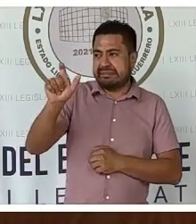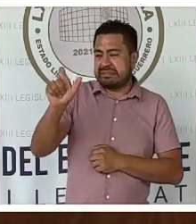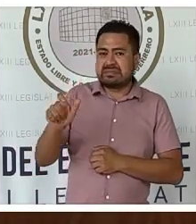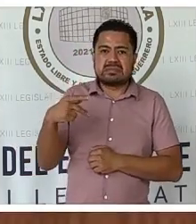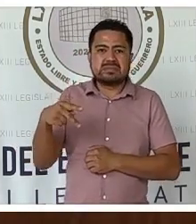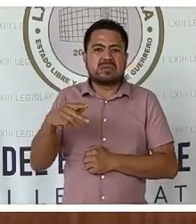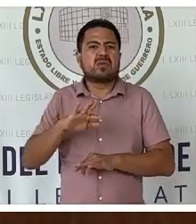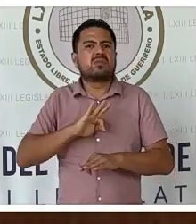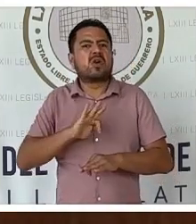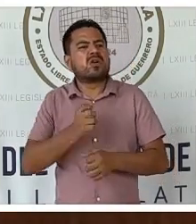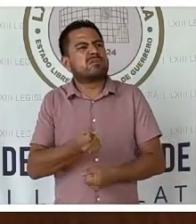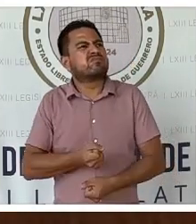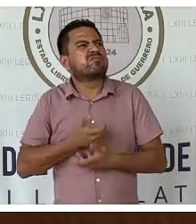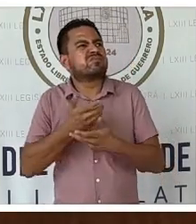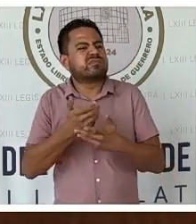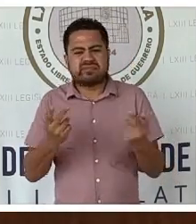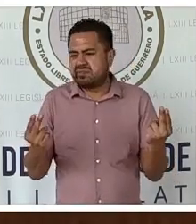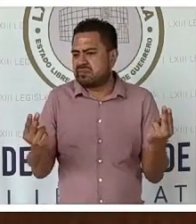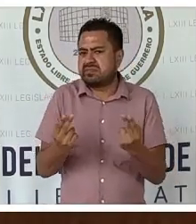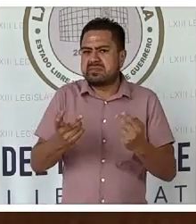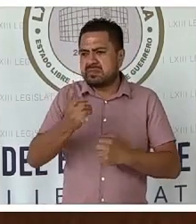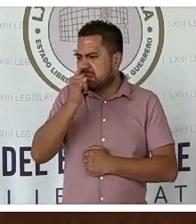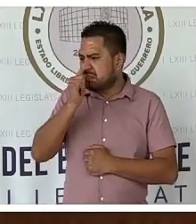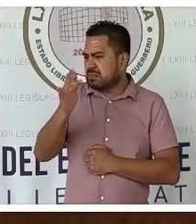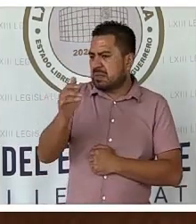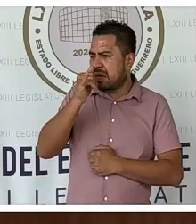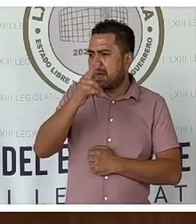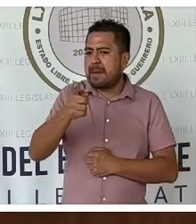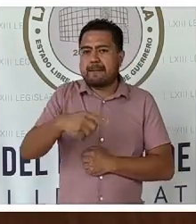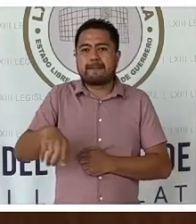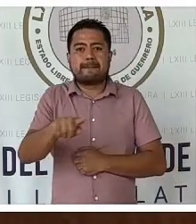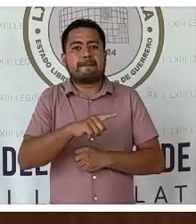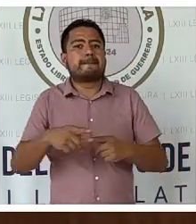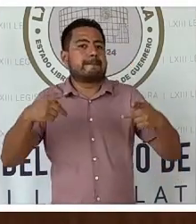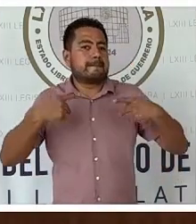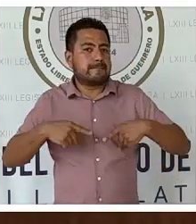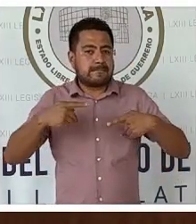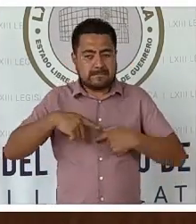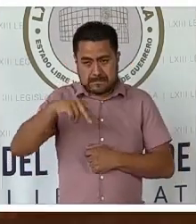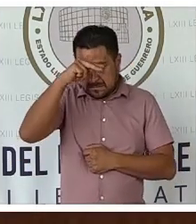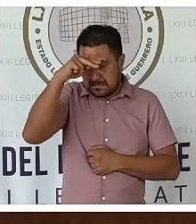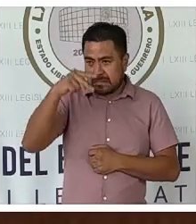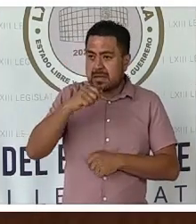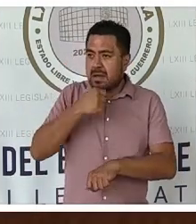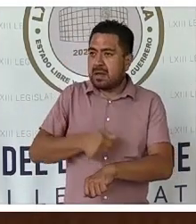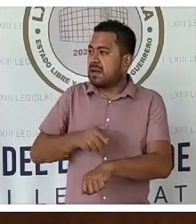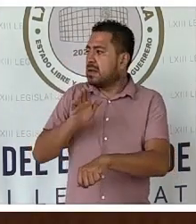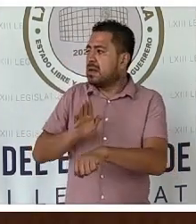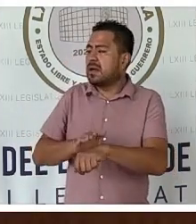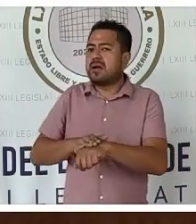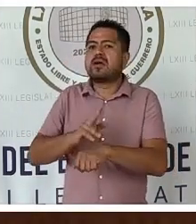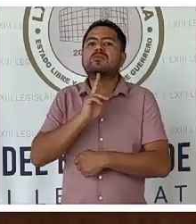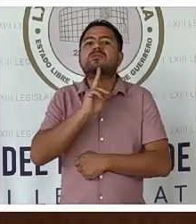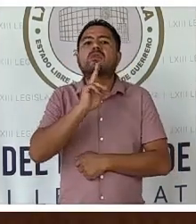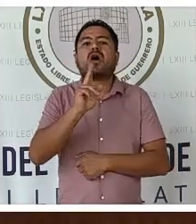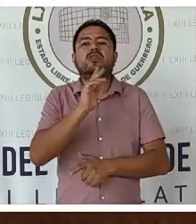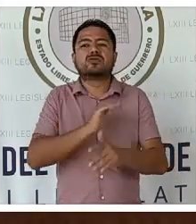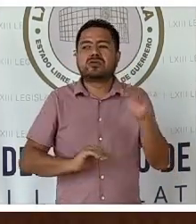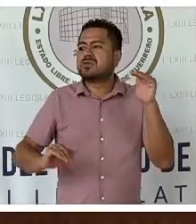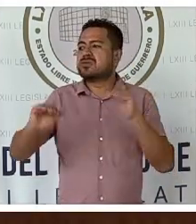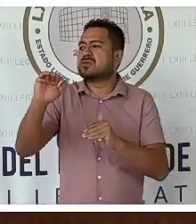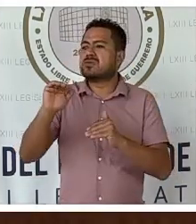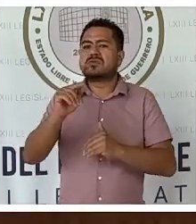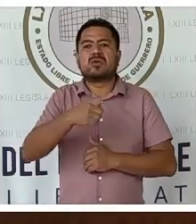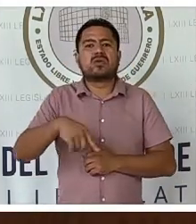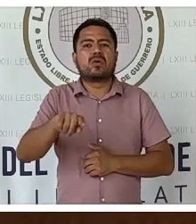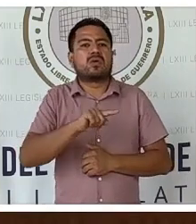buscó expresar las necesidades y reclamos de la sociedad mexicana, informó y alzó la voz por aquellos que no